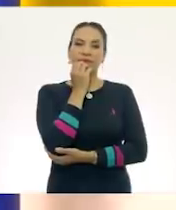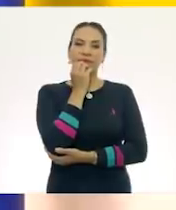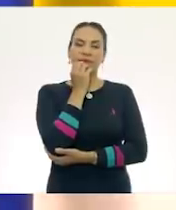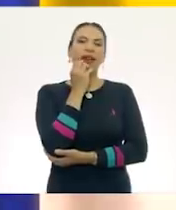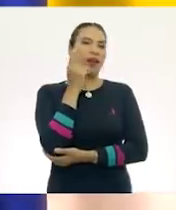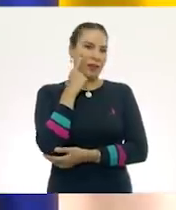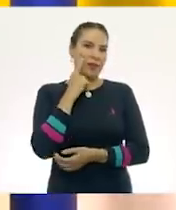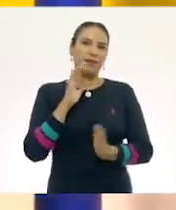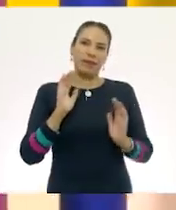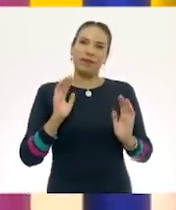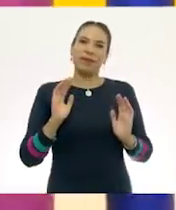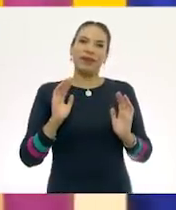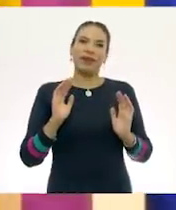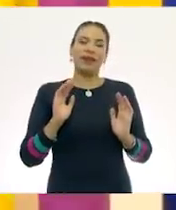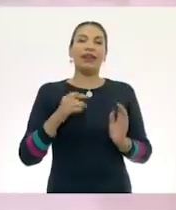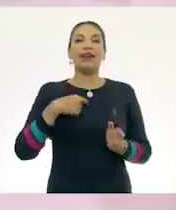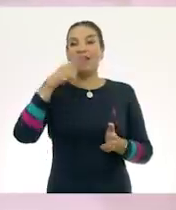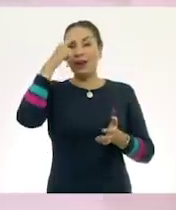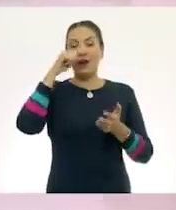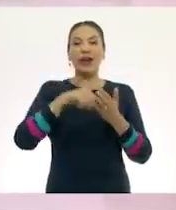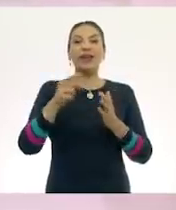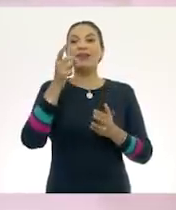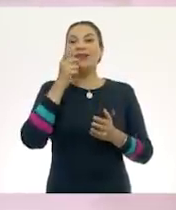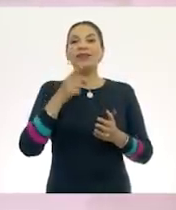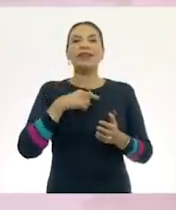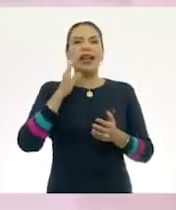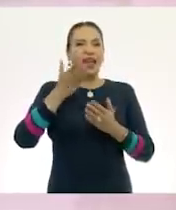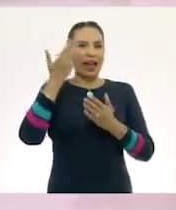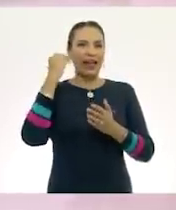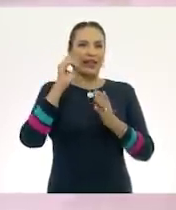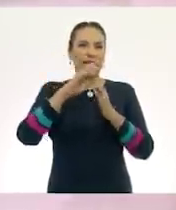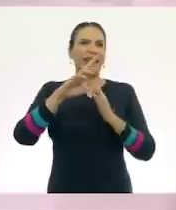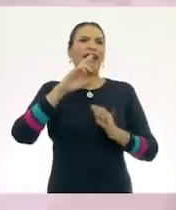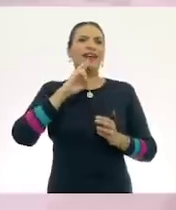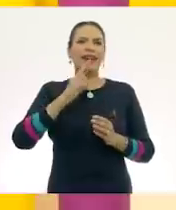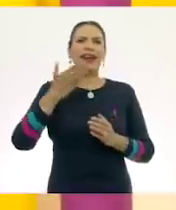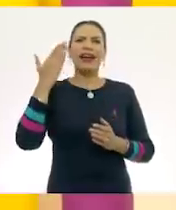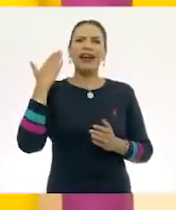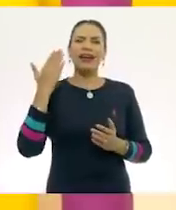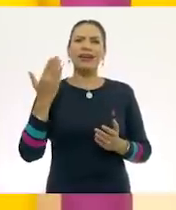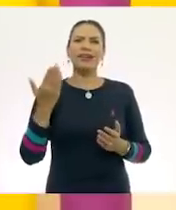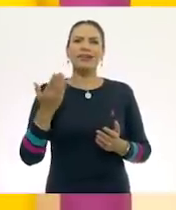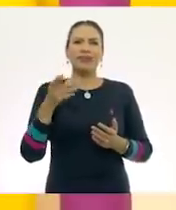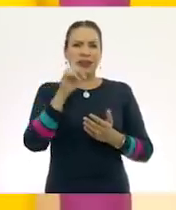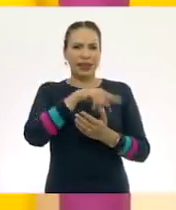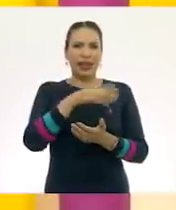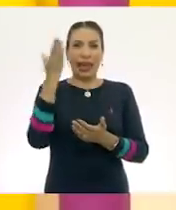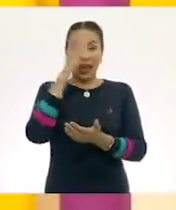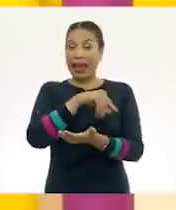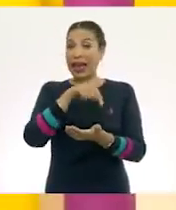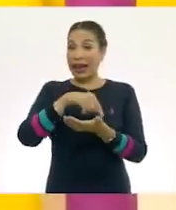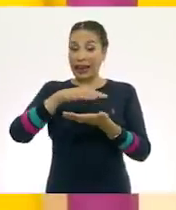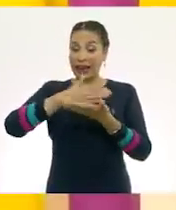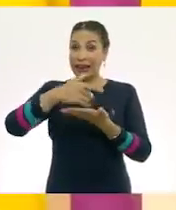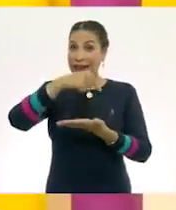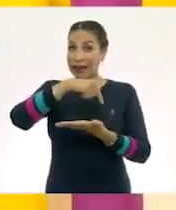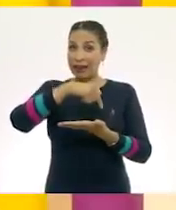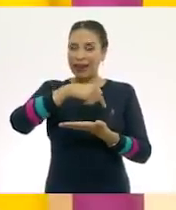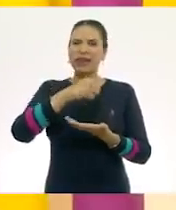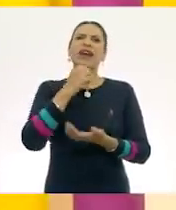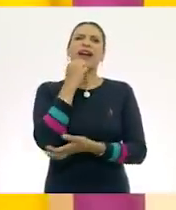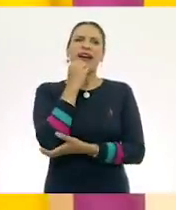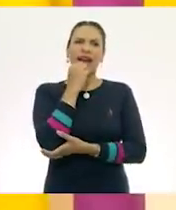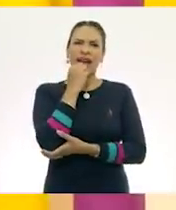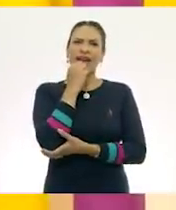vamos a ver. Sí, creo que me están diciendo que ya me habían mandado la respuesta. En las que, ah, o sea que,